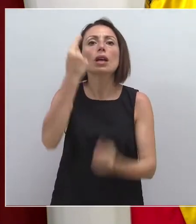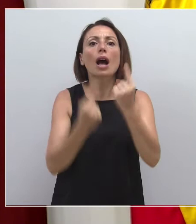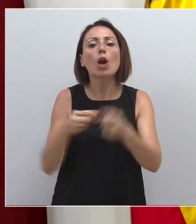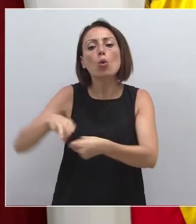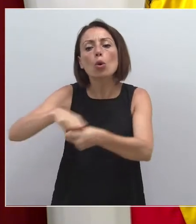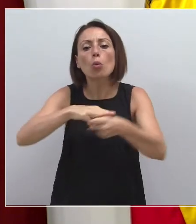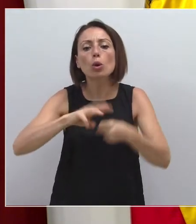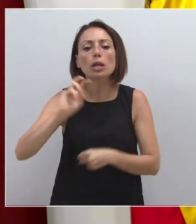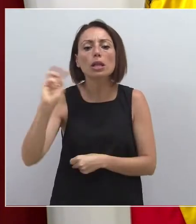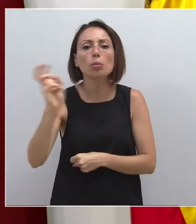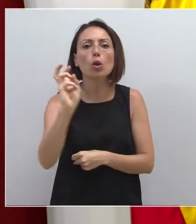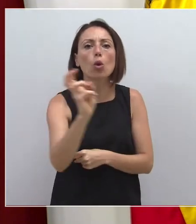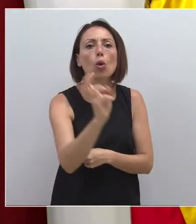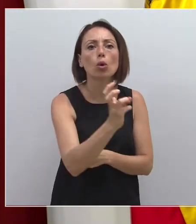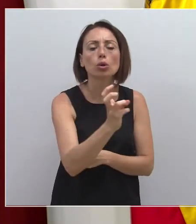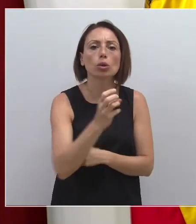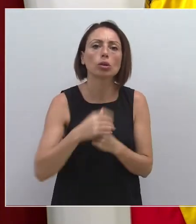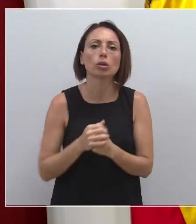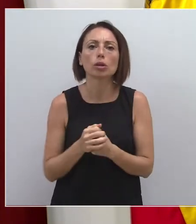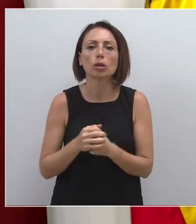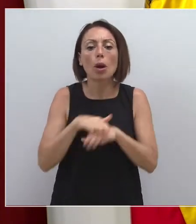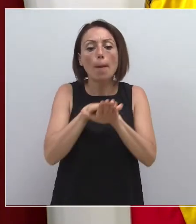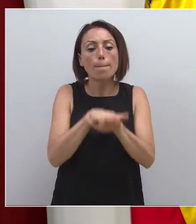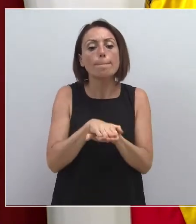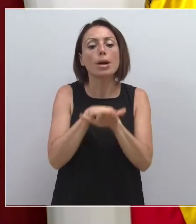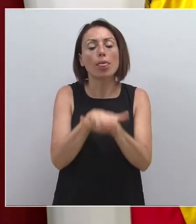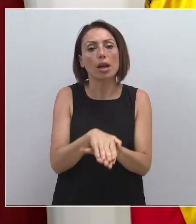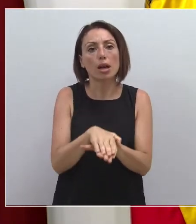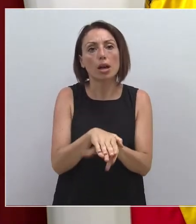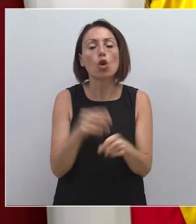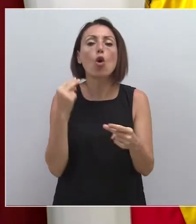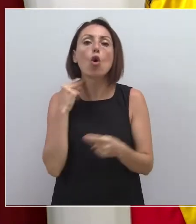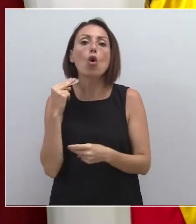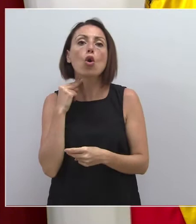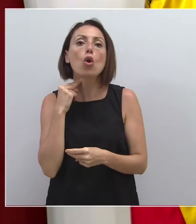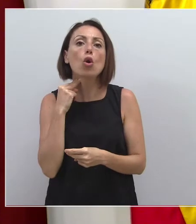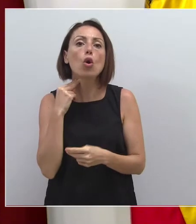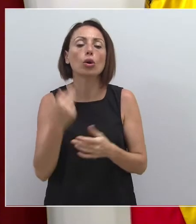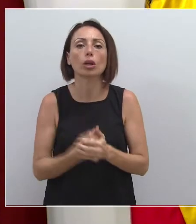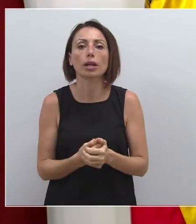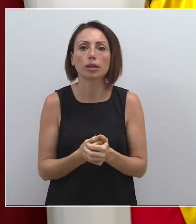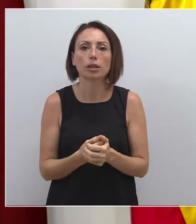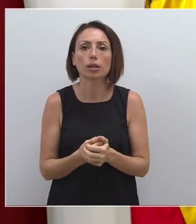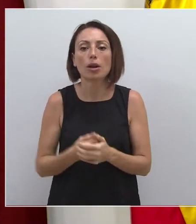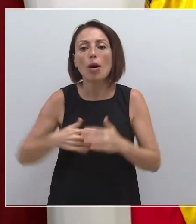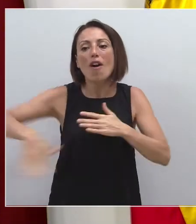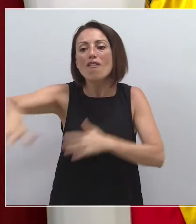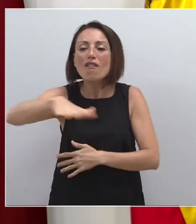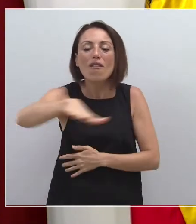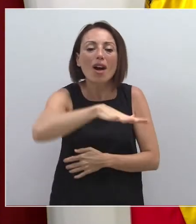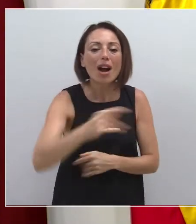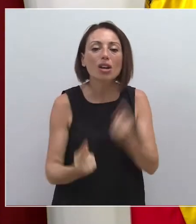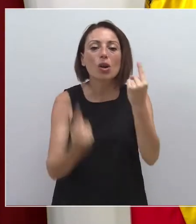municipios como Mazarrón, como Lorca y algunos barrios o zonas